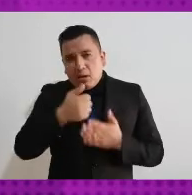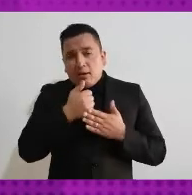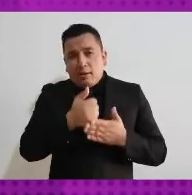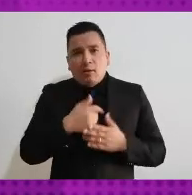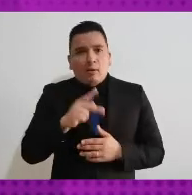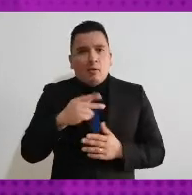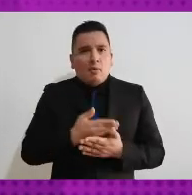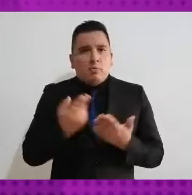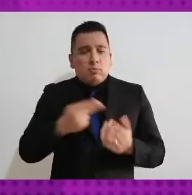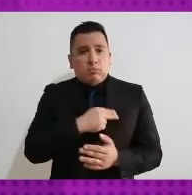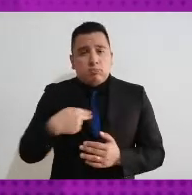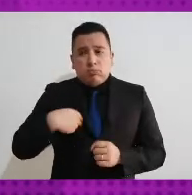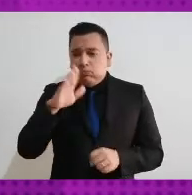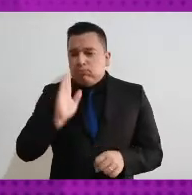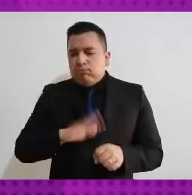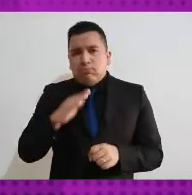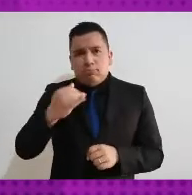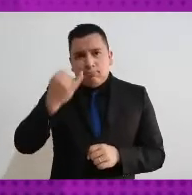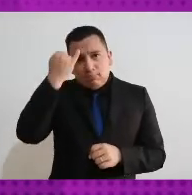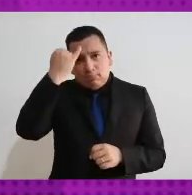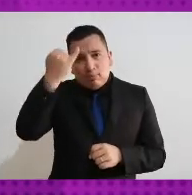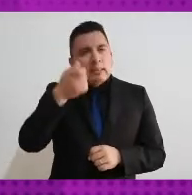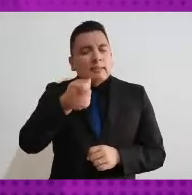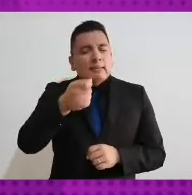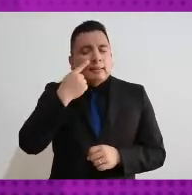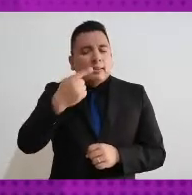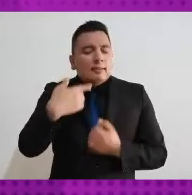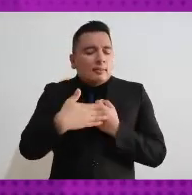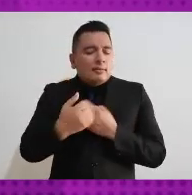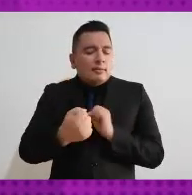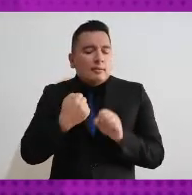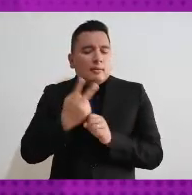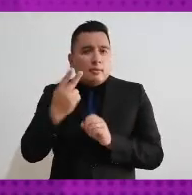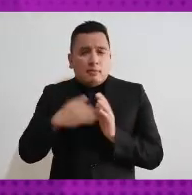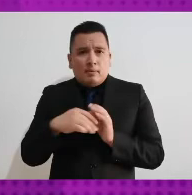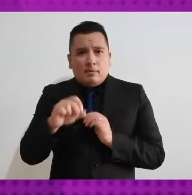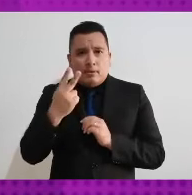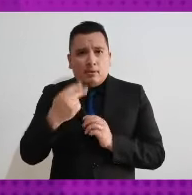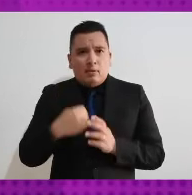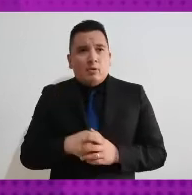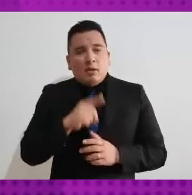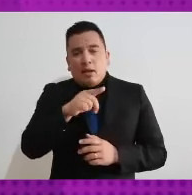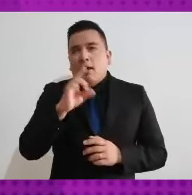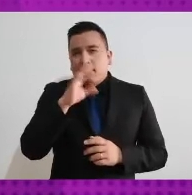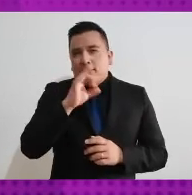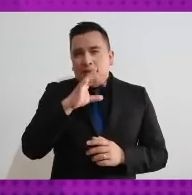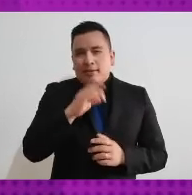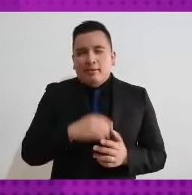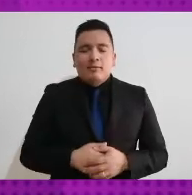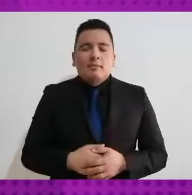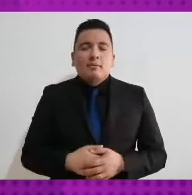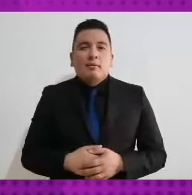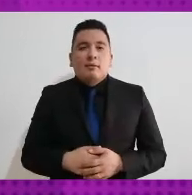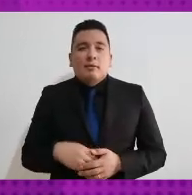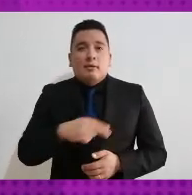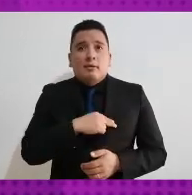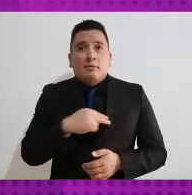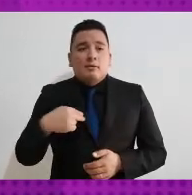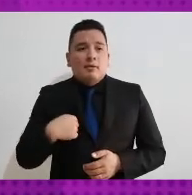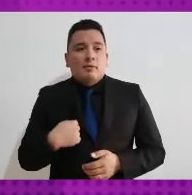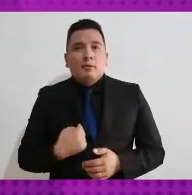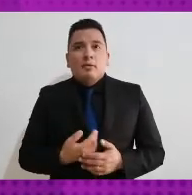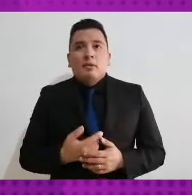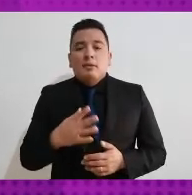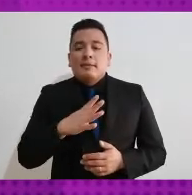tenemos al día de hoy es lo que vamos a hacer para estas elecciones de 2022 en el caso de Aguascalientes en donde vamos a tener